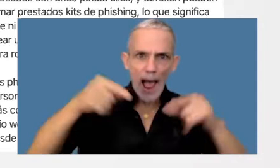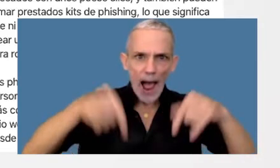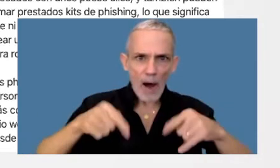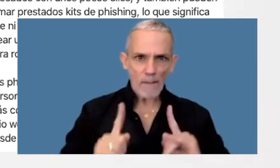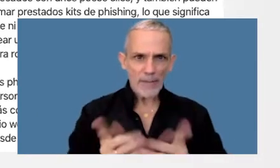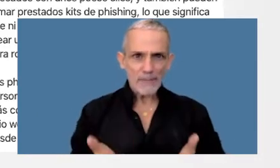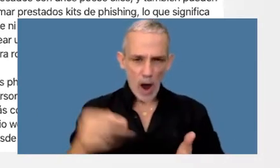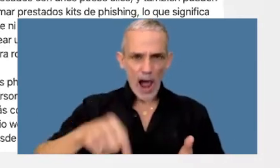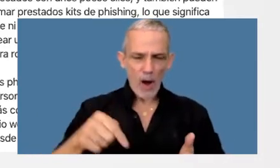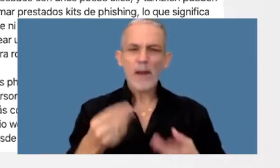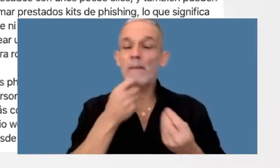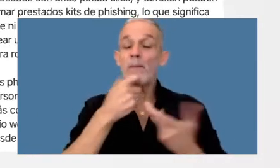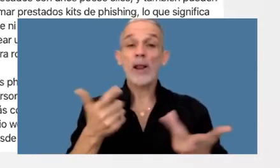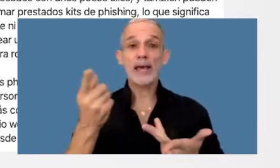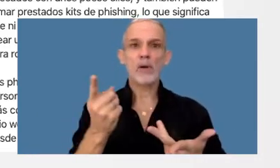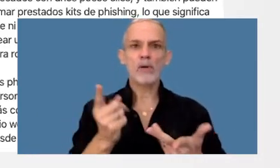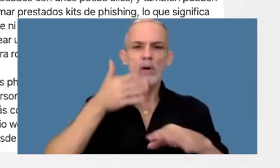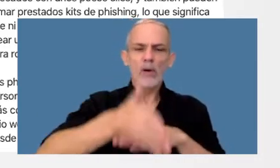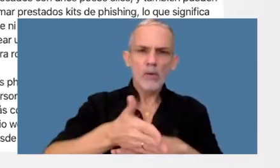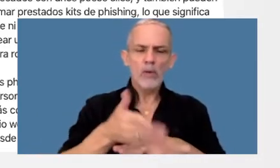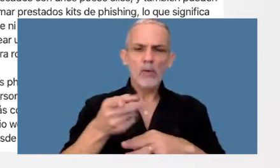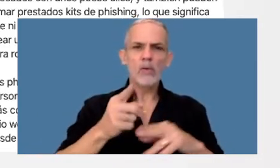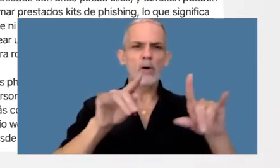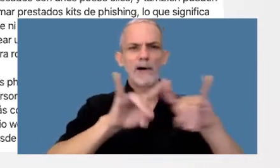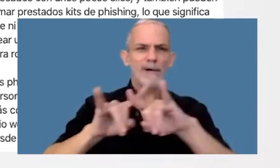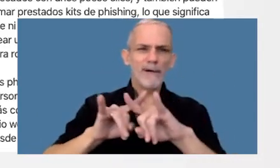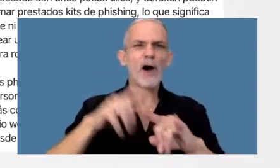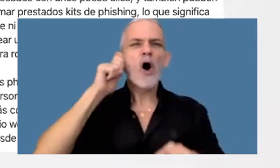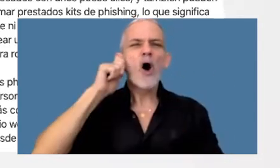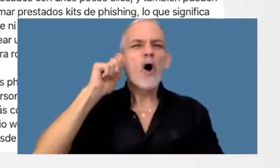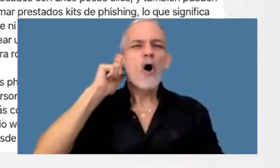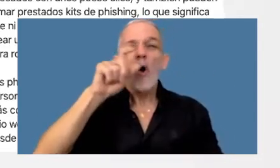momento para que por ejemplo no ingresen a su phone banking a través de Google